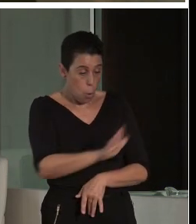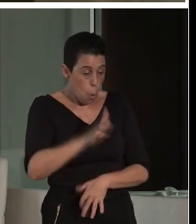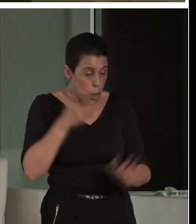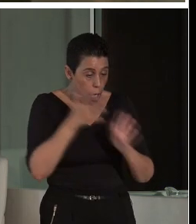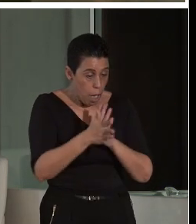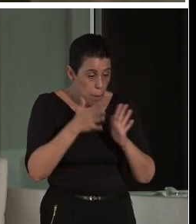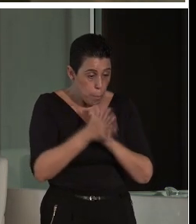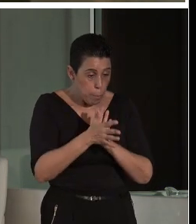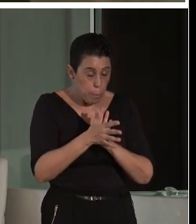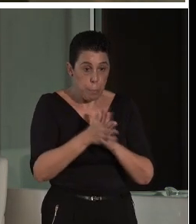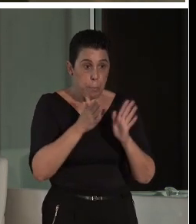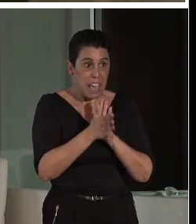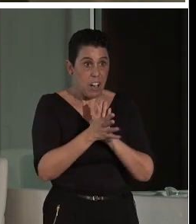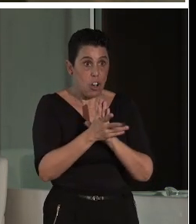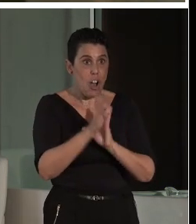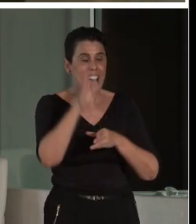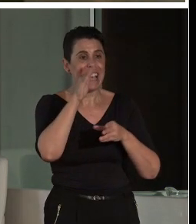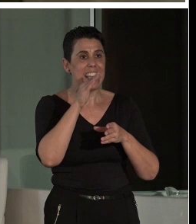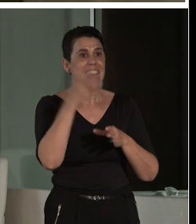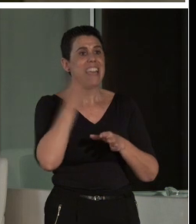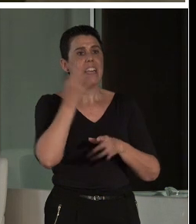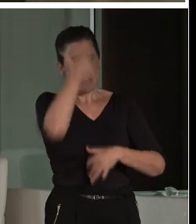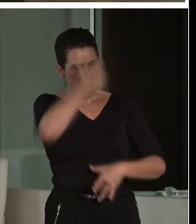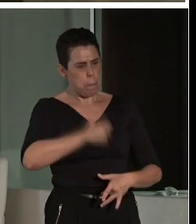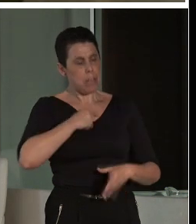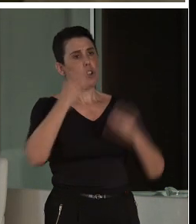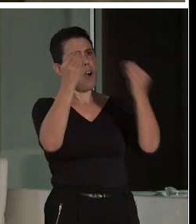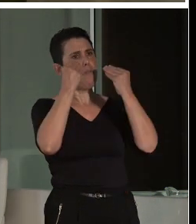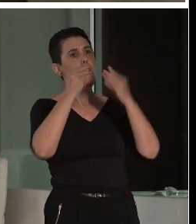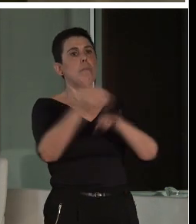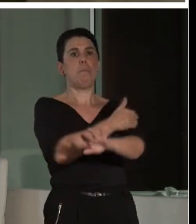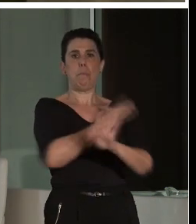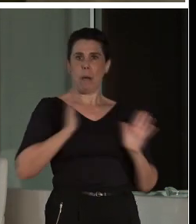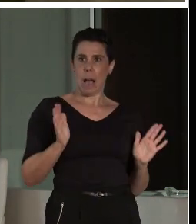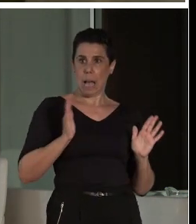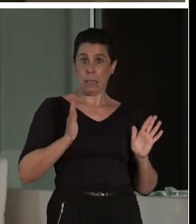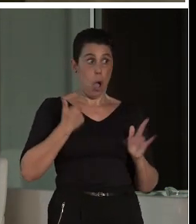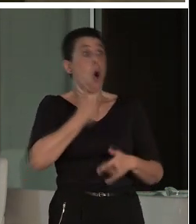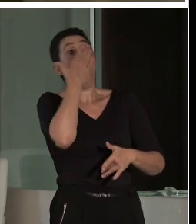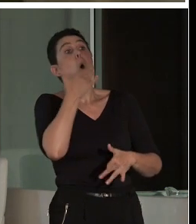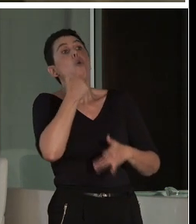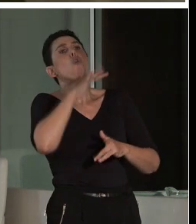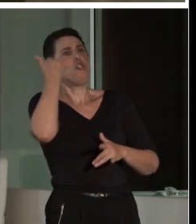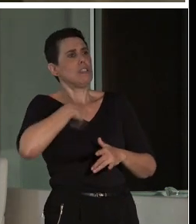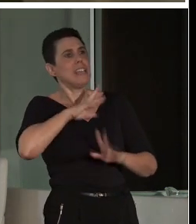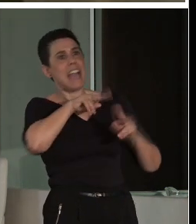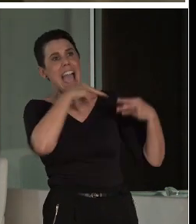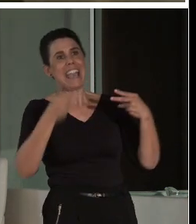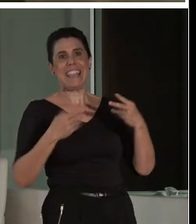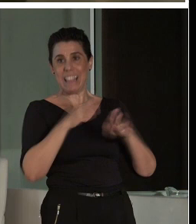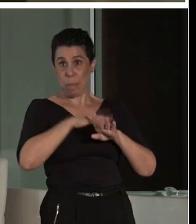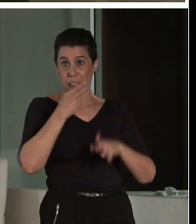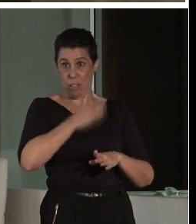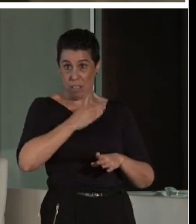que no tenga contenidos pedagógicos. O por lo menos que no conozca. Conociendo la interpretación del patrimonio. Uno conocerá herramientas para